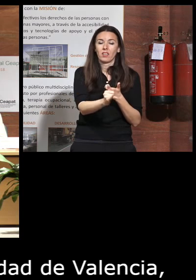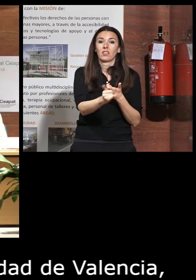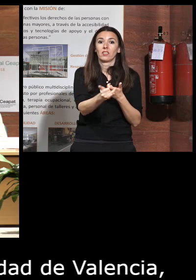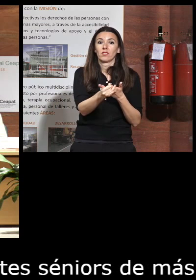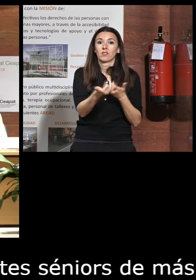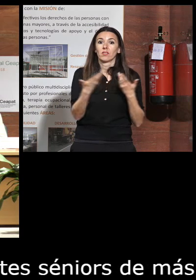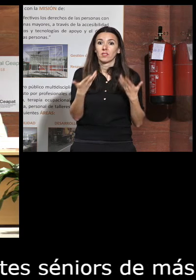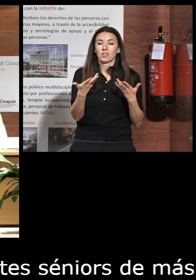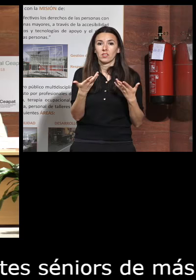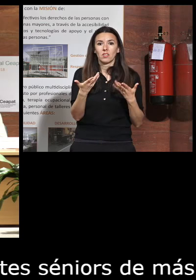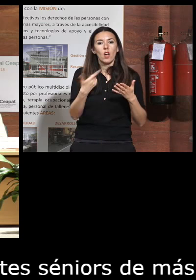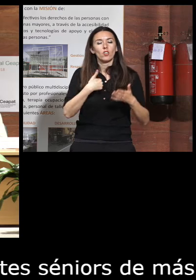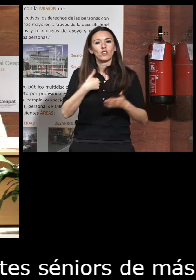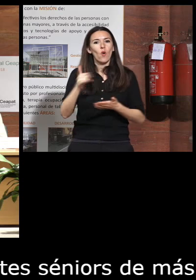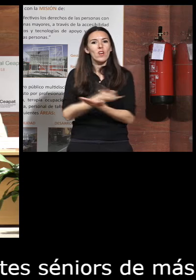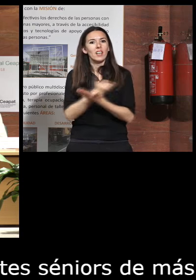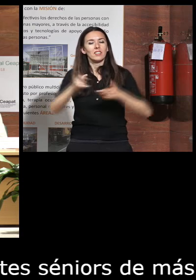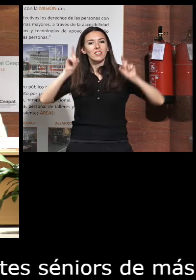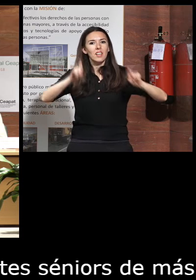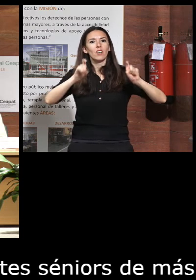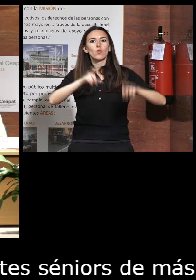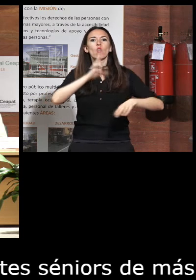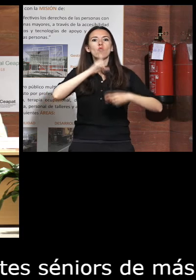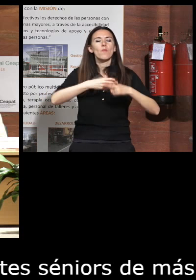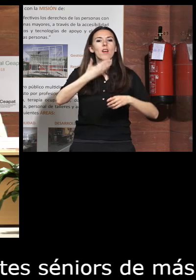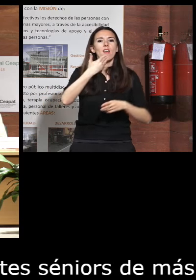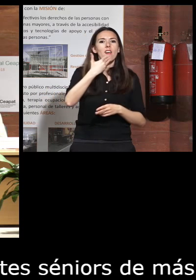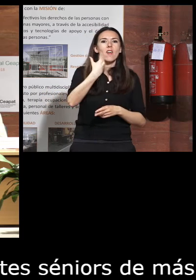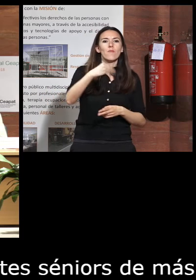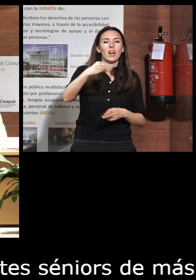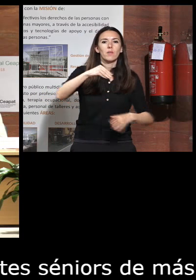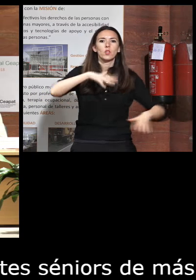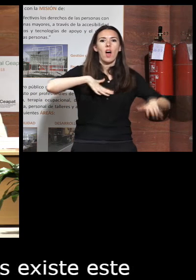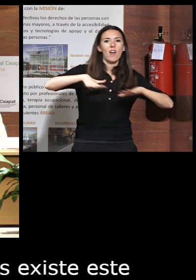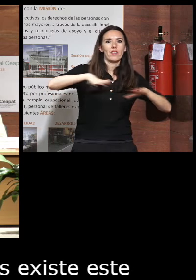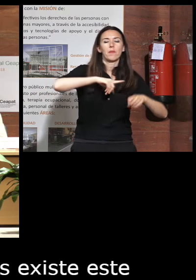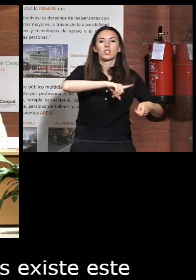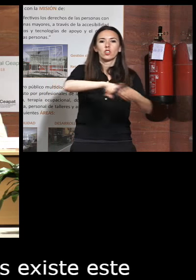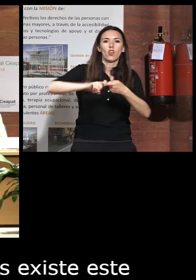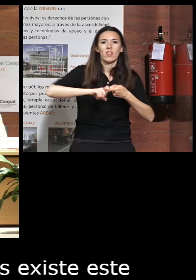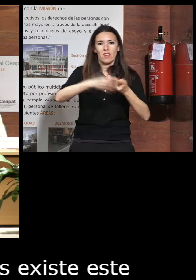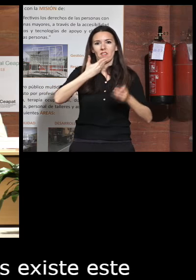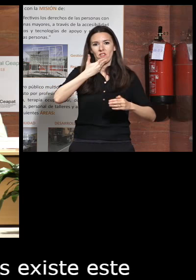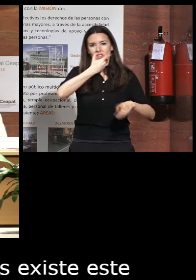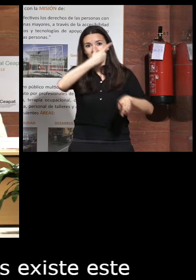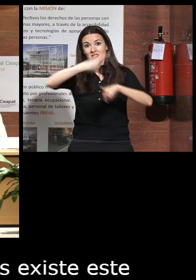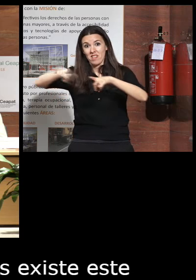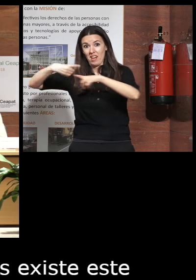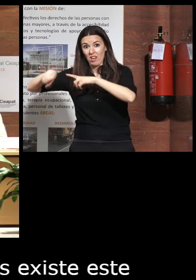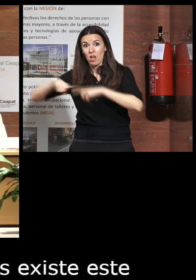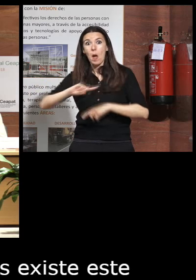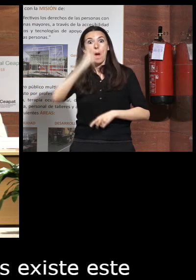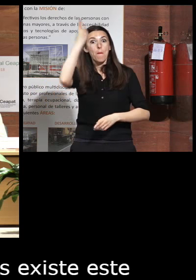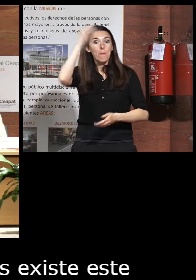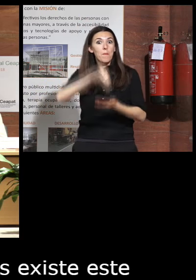y les imparto una asignatura que se llama envejecimiento activo y solidaridad intergeneracional y cuando vienen el primer día